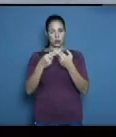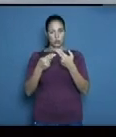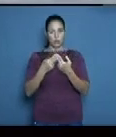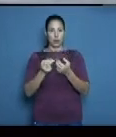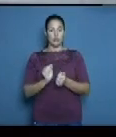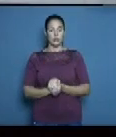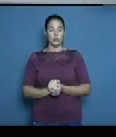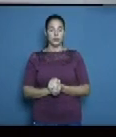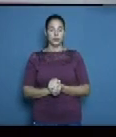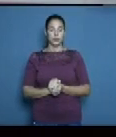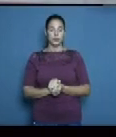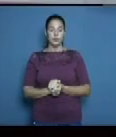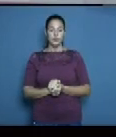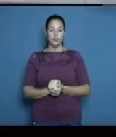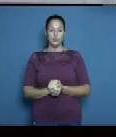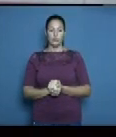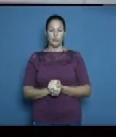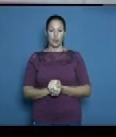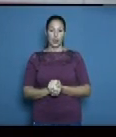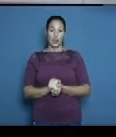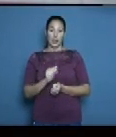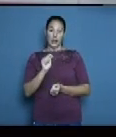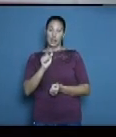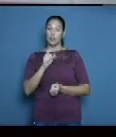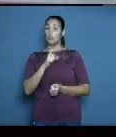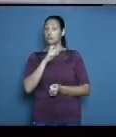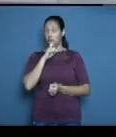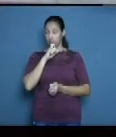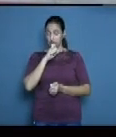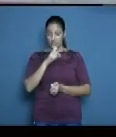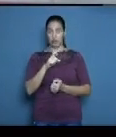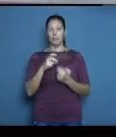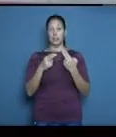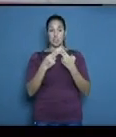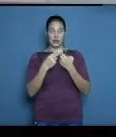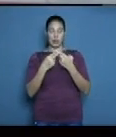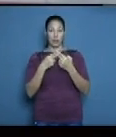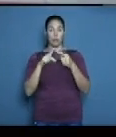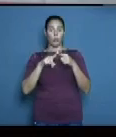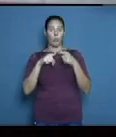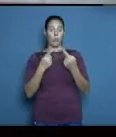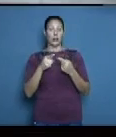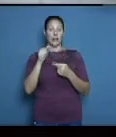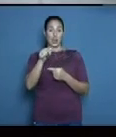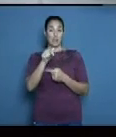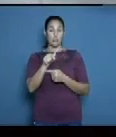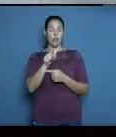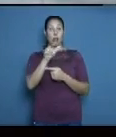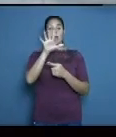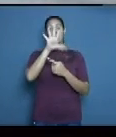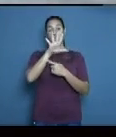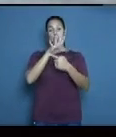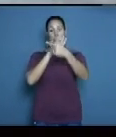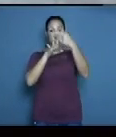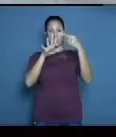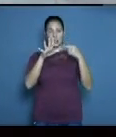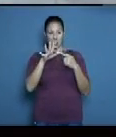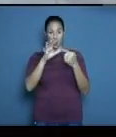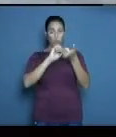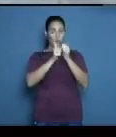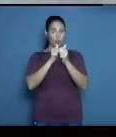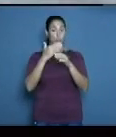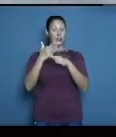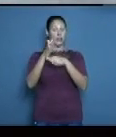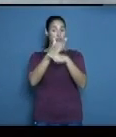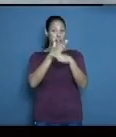cierre que tiene este evento muy difícil señores porque son cinco especialidades que cada una tiene